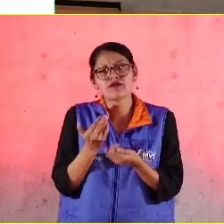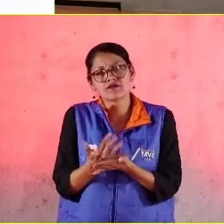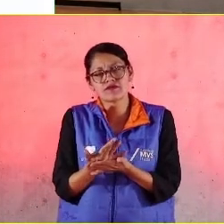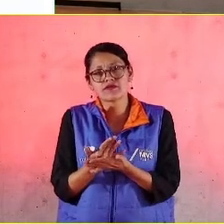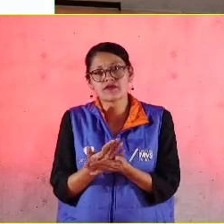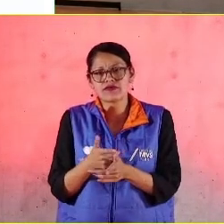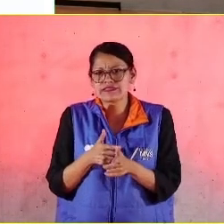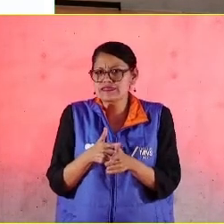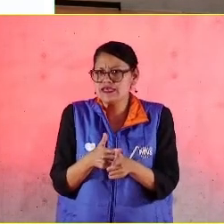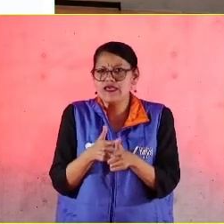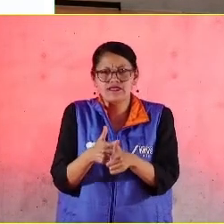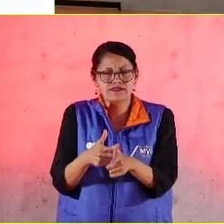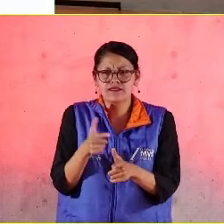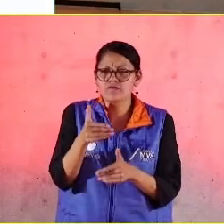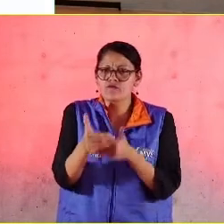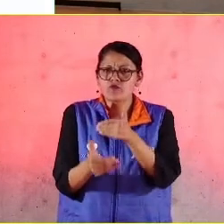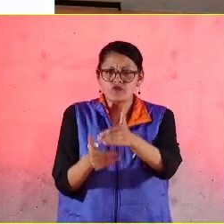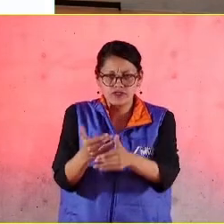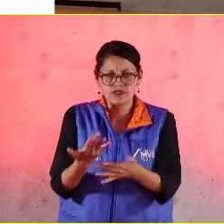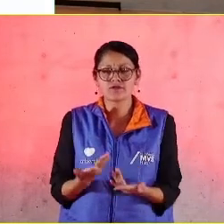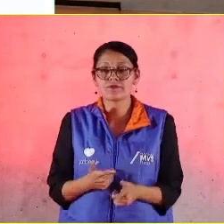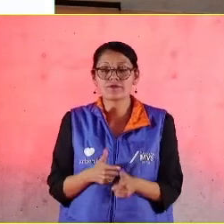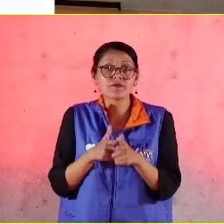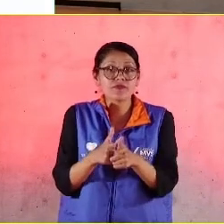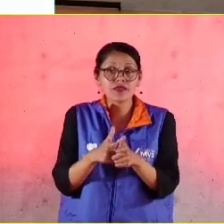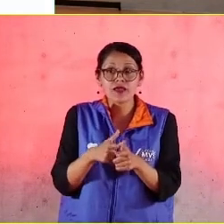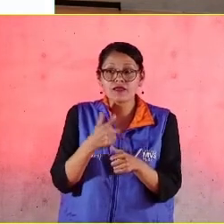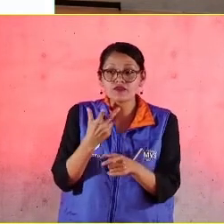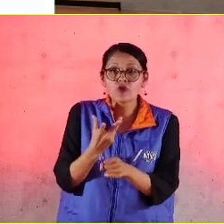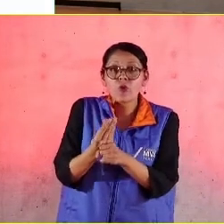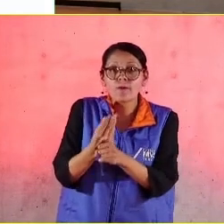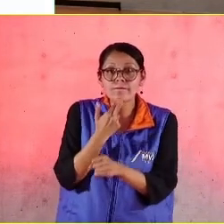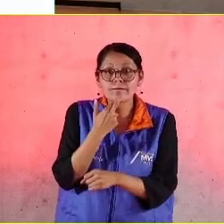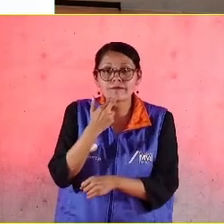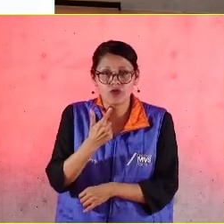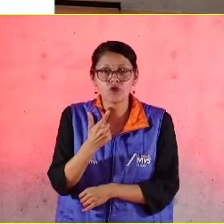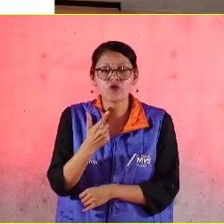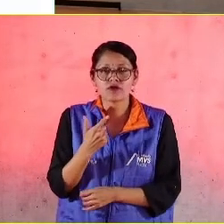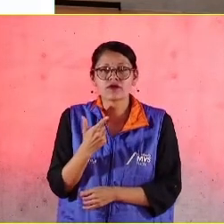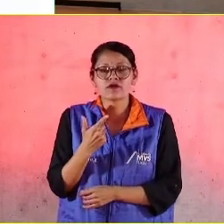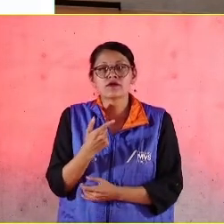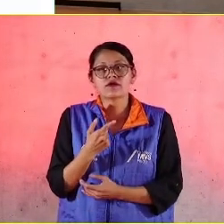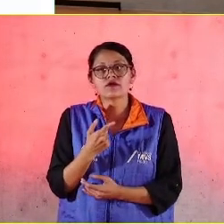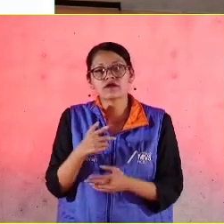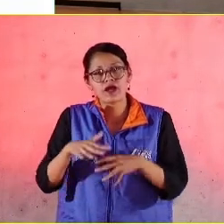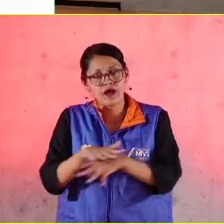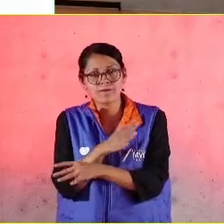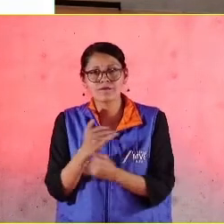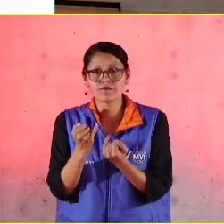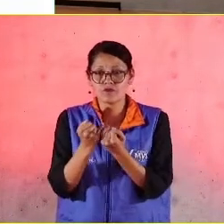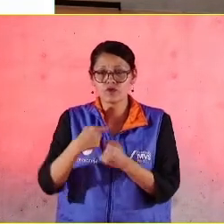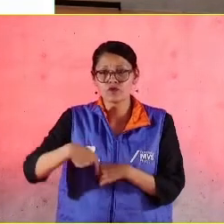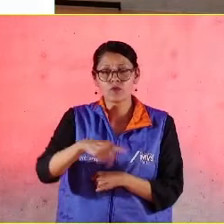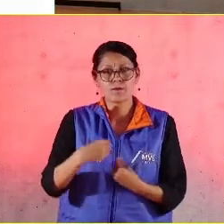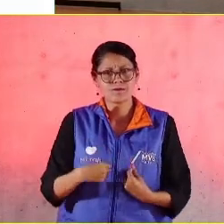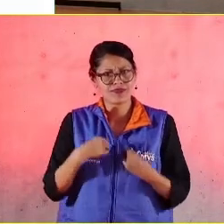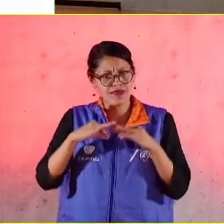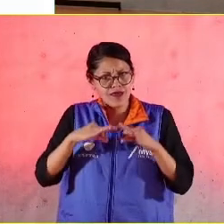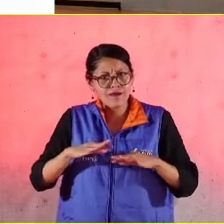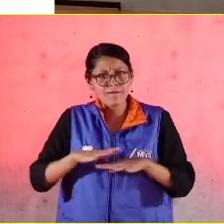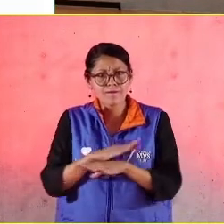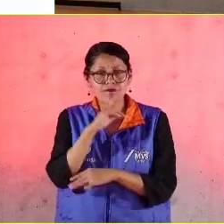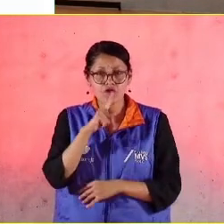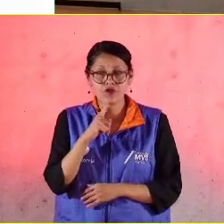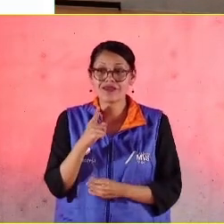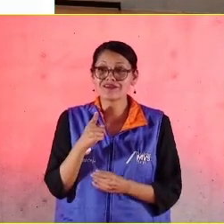a seguir en este proceso, a seguir en el proceso de mejora continua, a seguir mejorando la calidad de vida, el trabajo contra